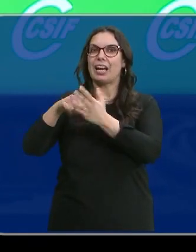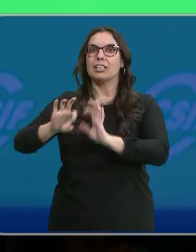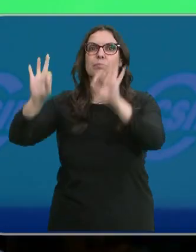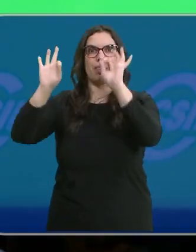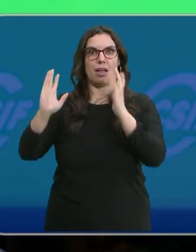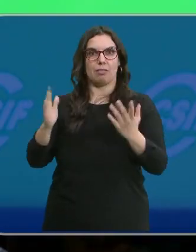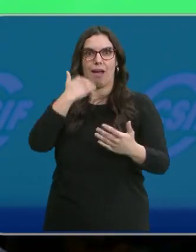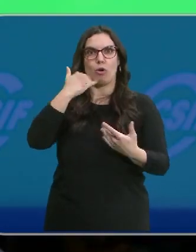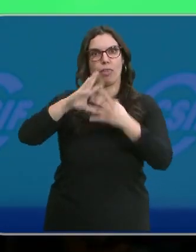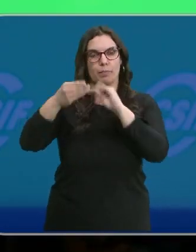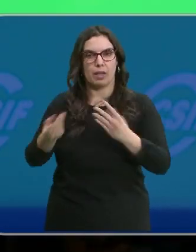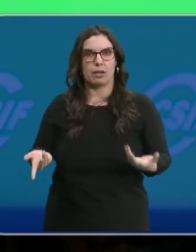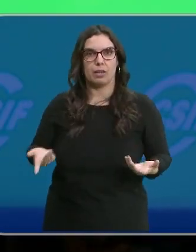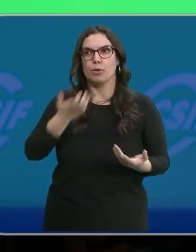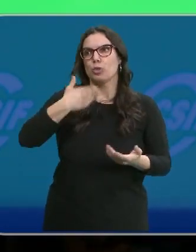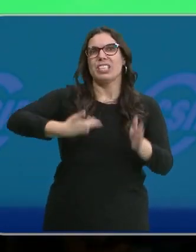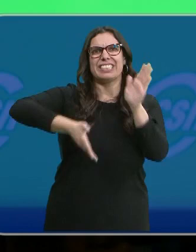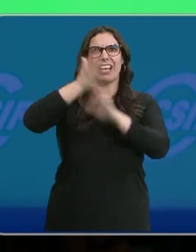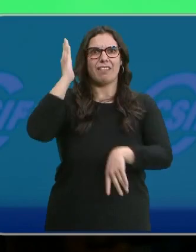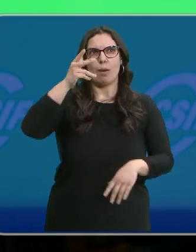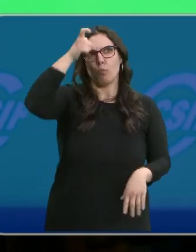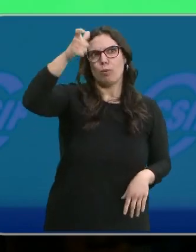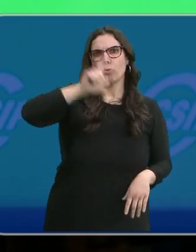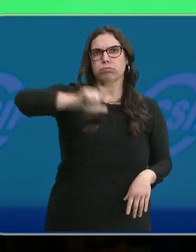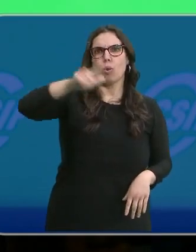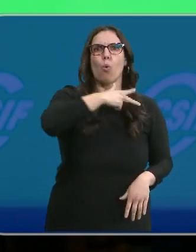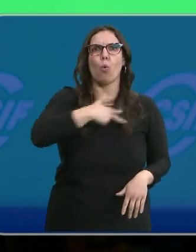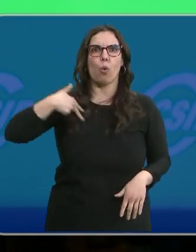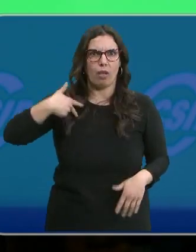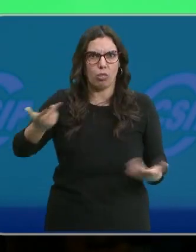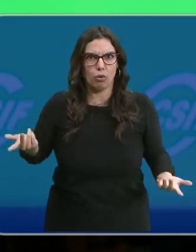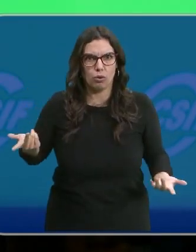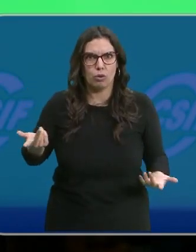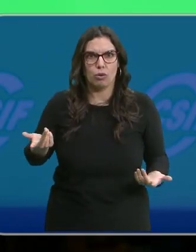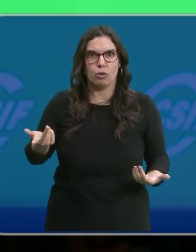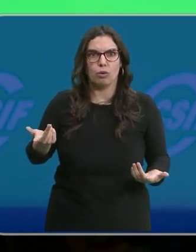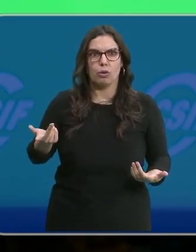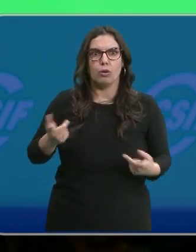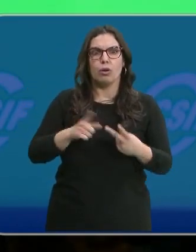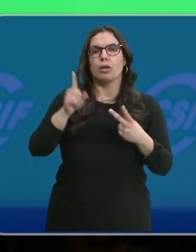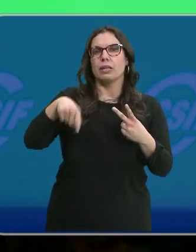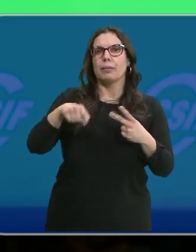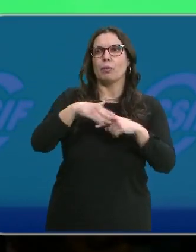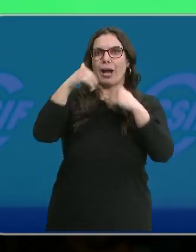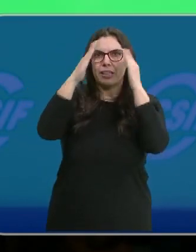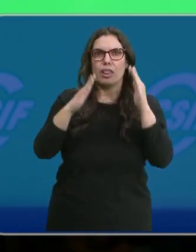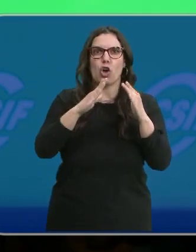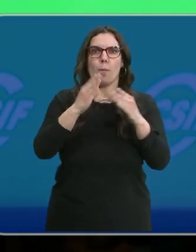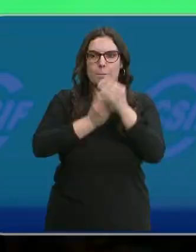guardo? Atender la maternidad, dar posibilidades de mejora.